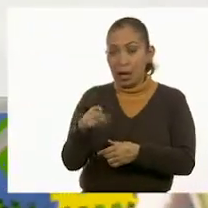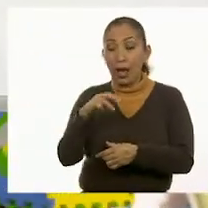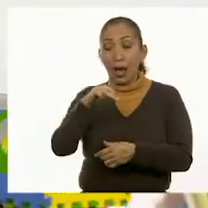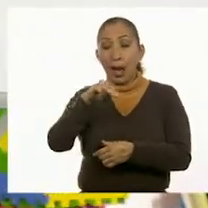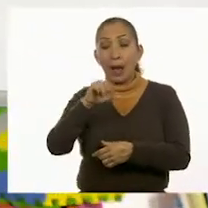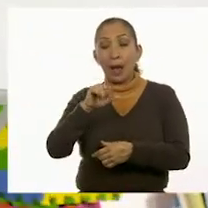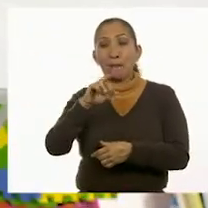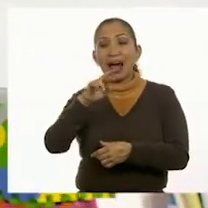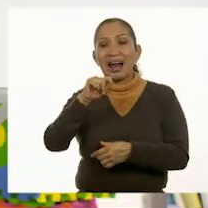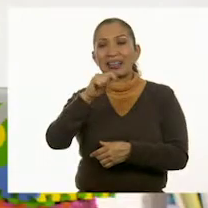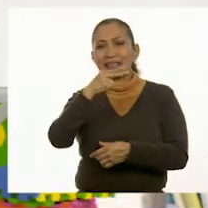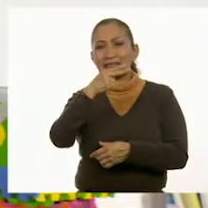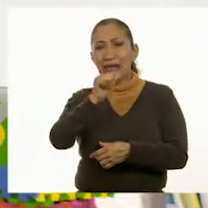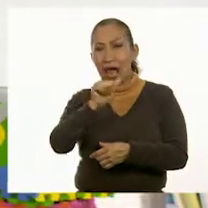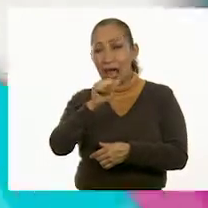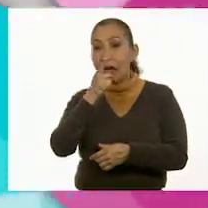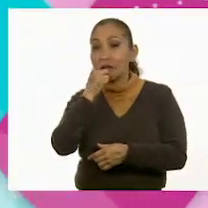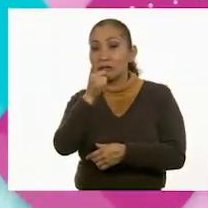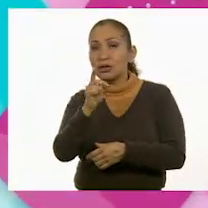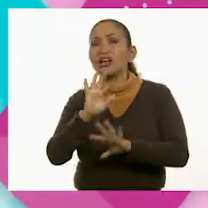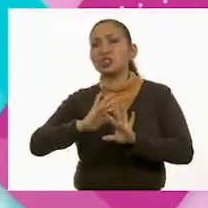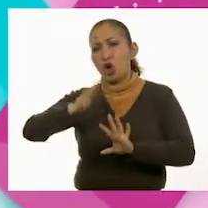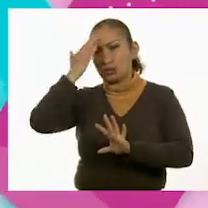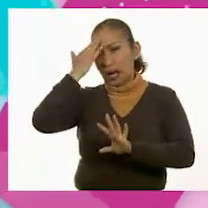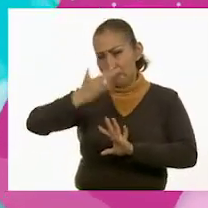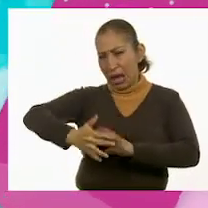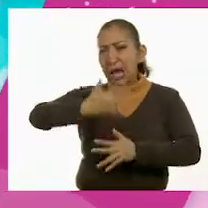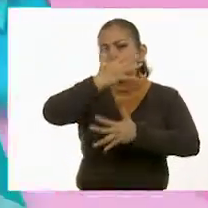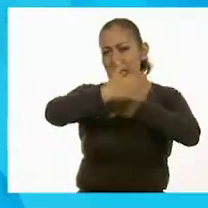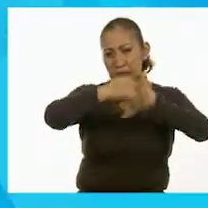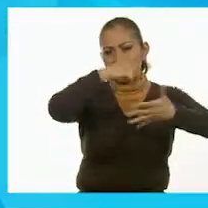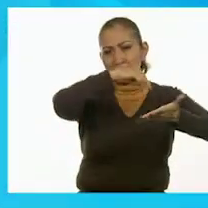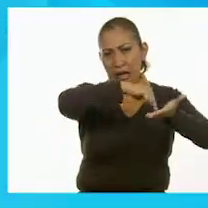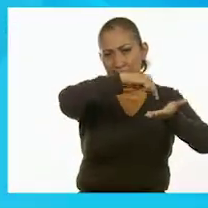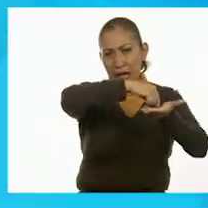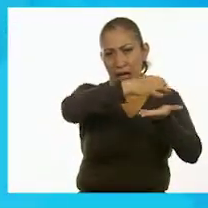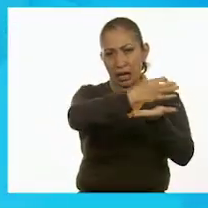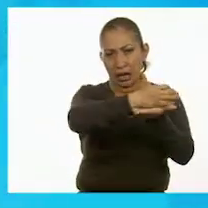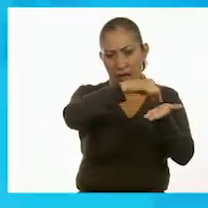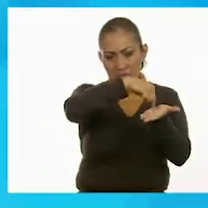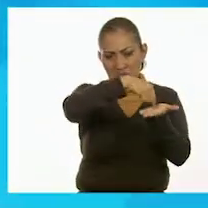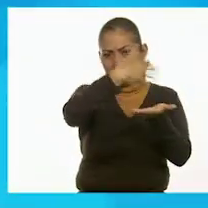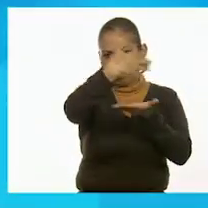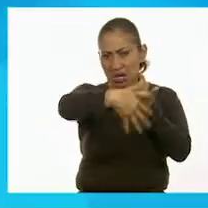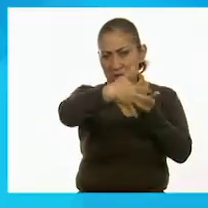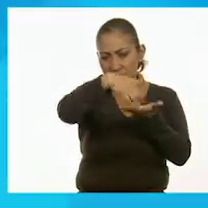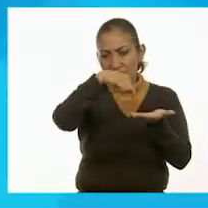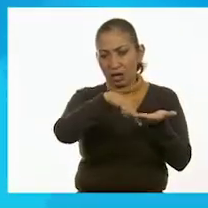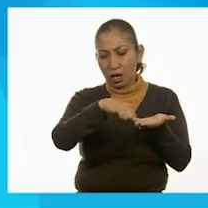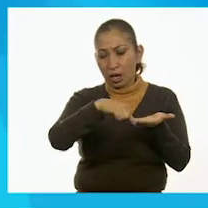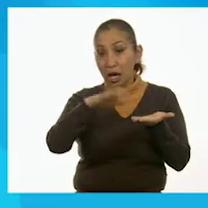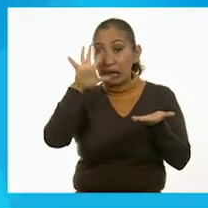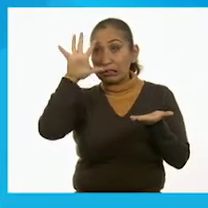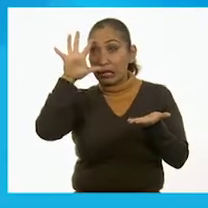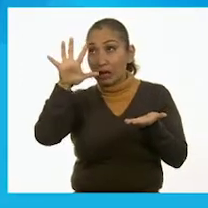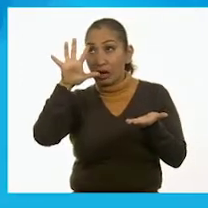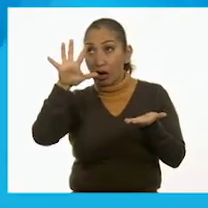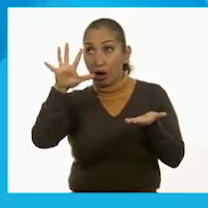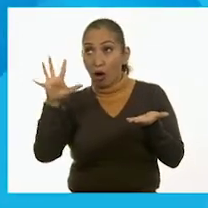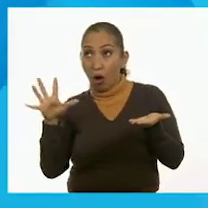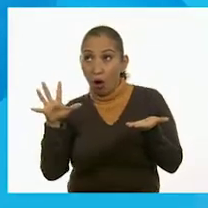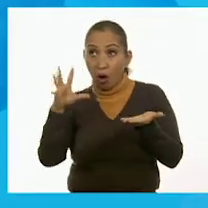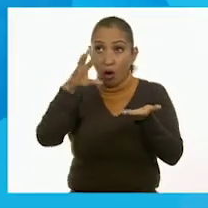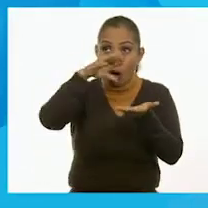Marta dice, ya sabía que había 15 fichas. Ya sabíamos. Más las 5 que